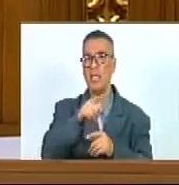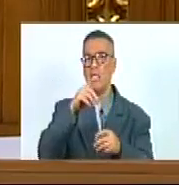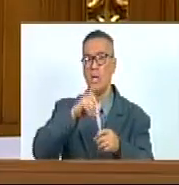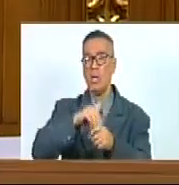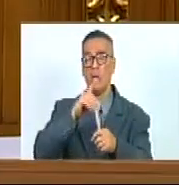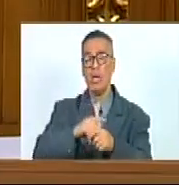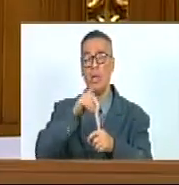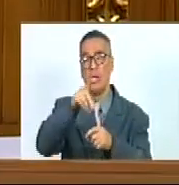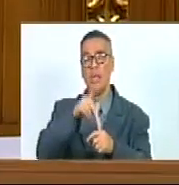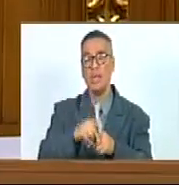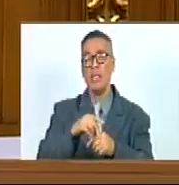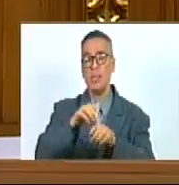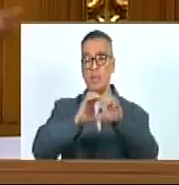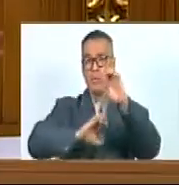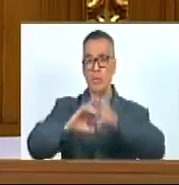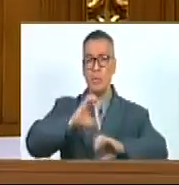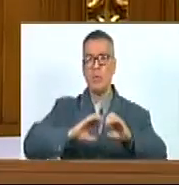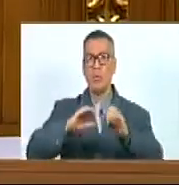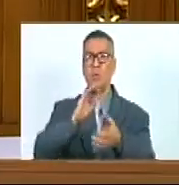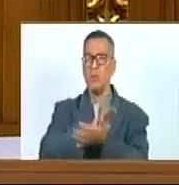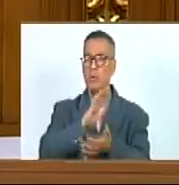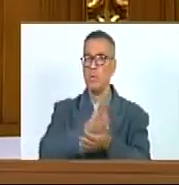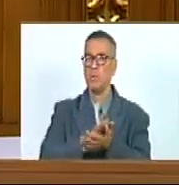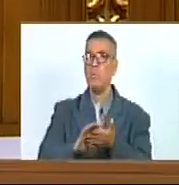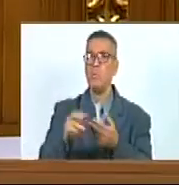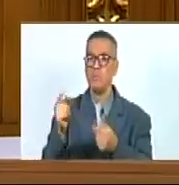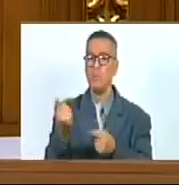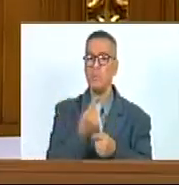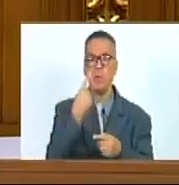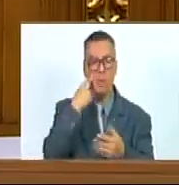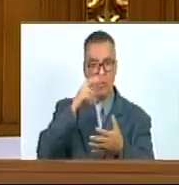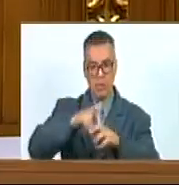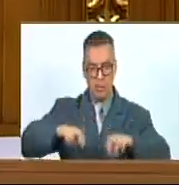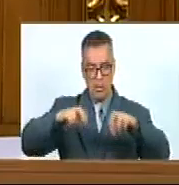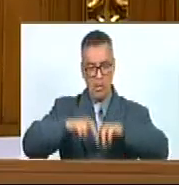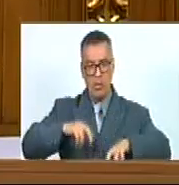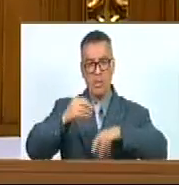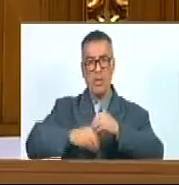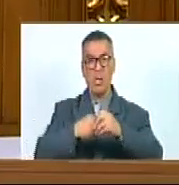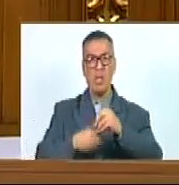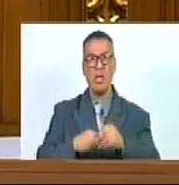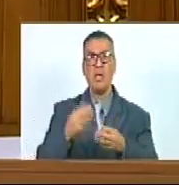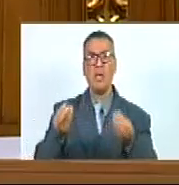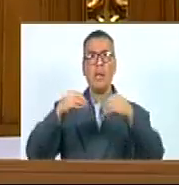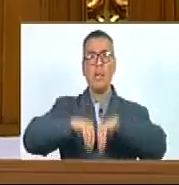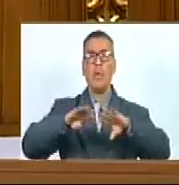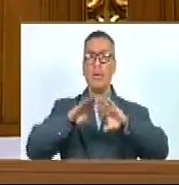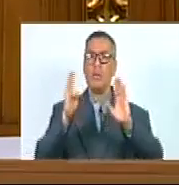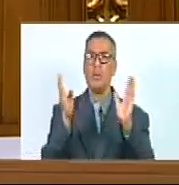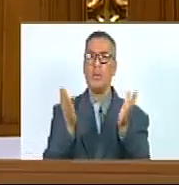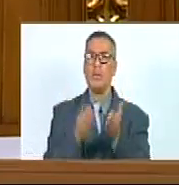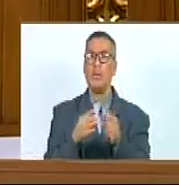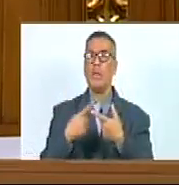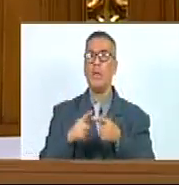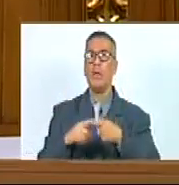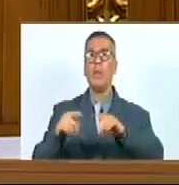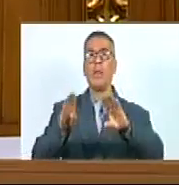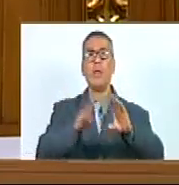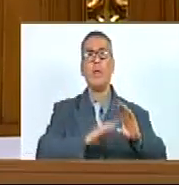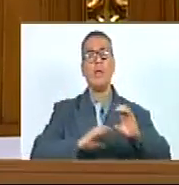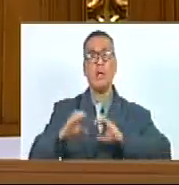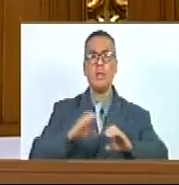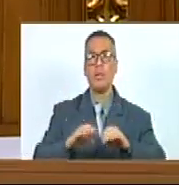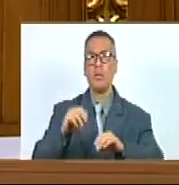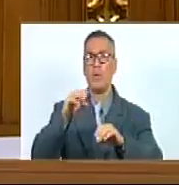Científicos Tranquilamente Les invitamos A revisar El cumplimiento Del acuerdo global De la biodiversidad De la COP